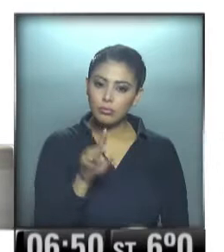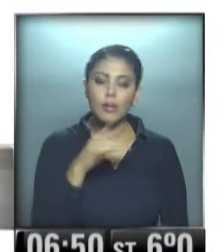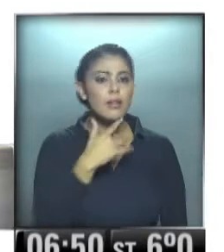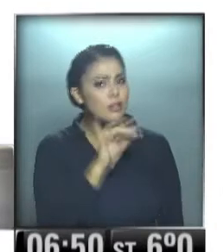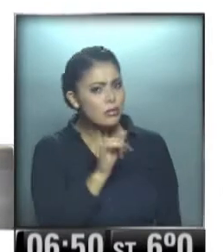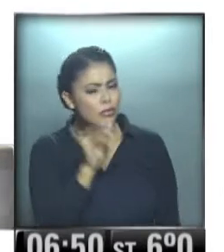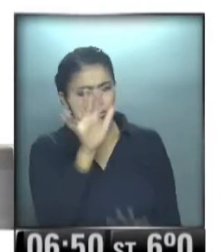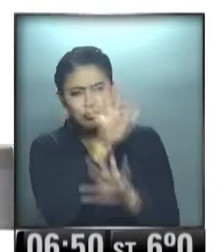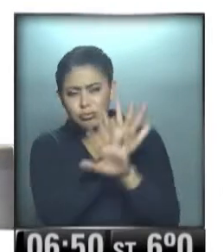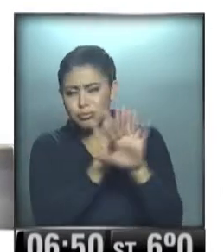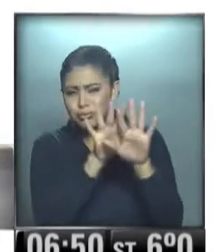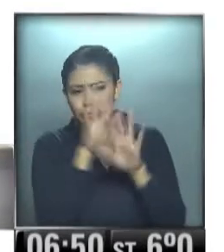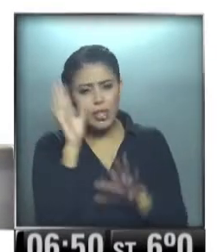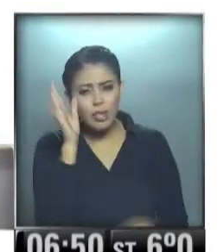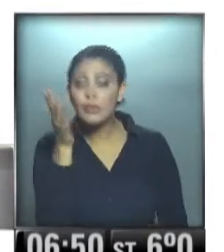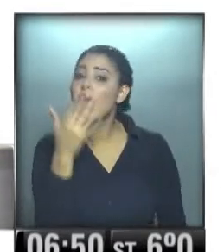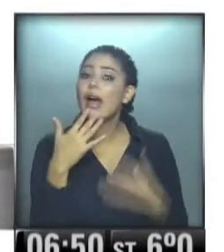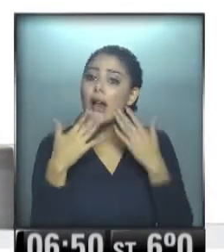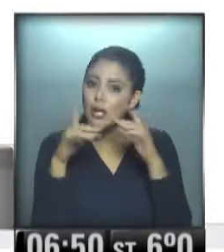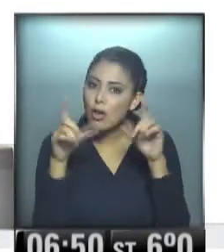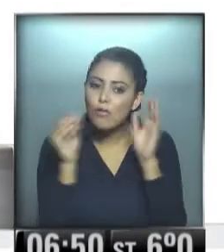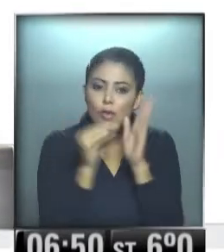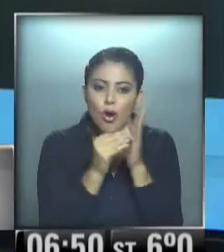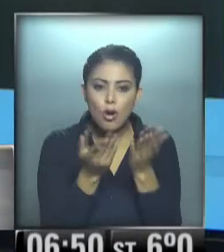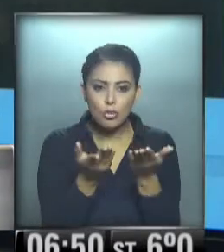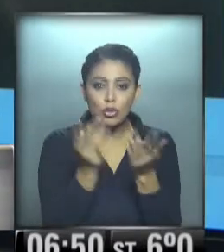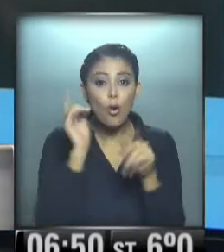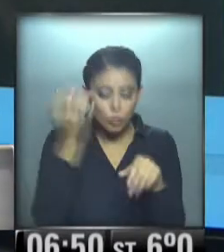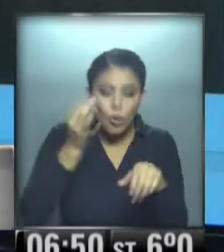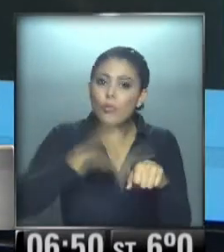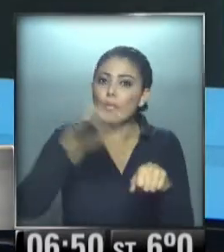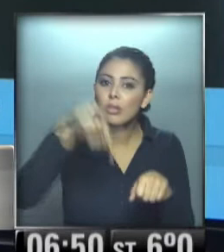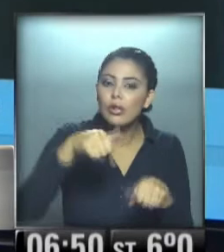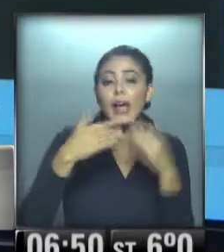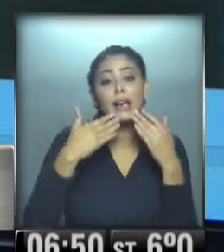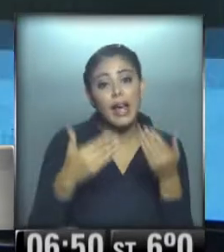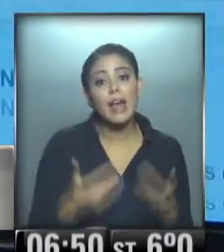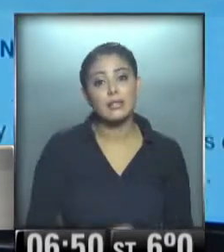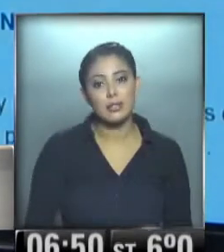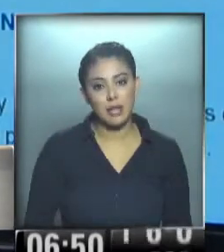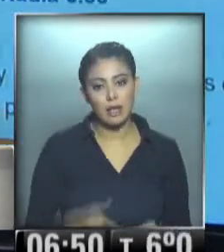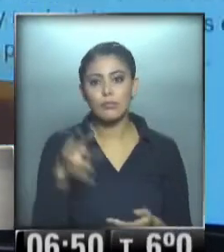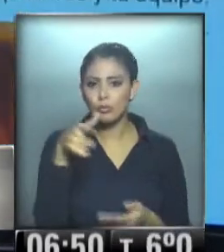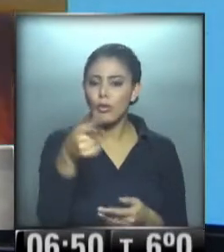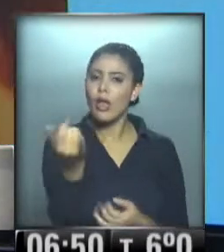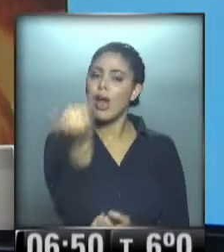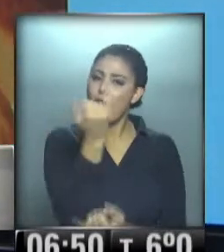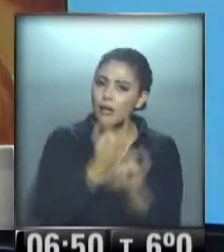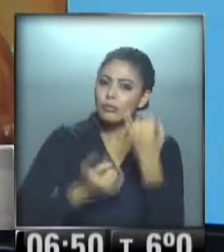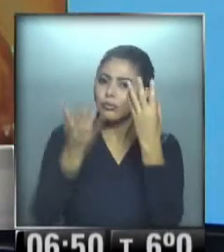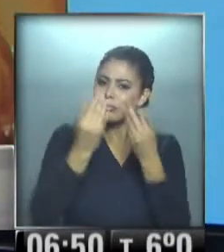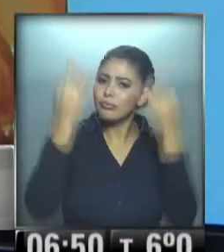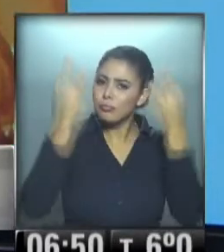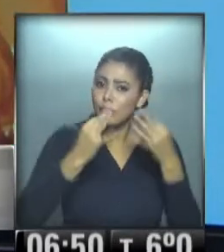muchísimas nieblas y neblinas. María, gracias por la foto. Además, foto de este momento. Muchísimas gracias. Vas completando y afirmando y